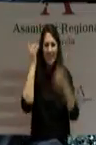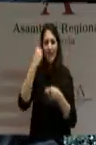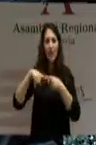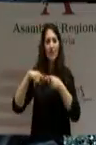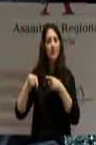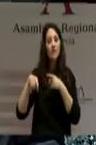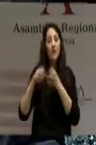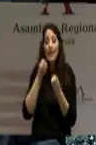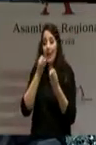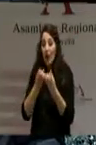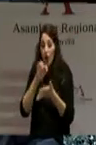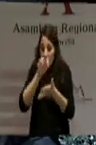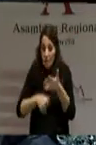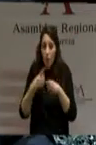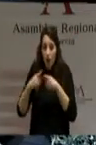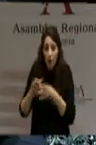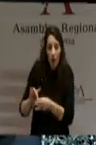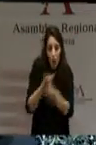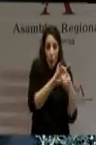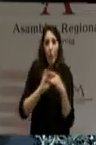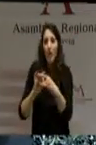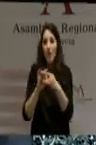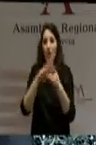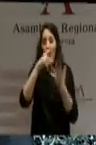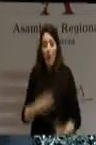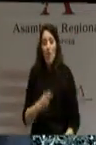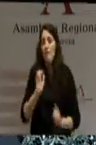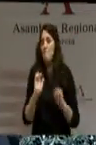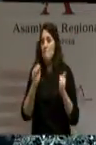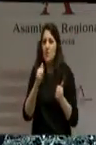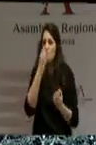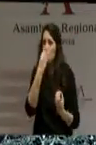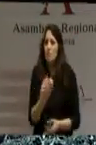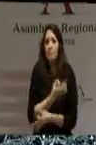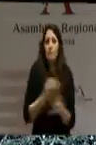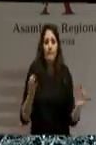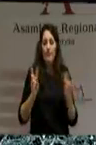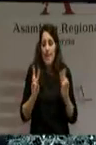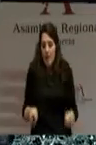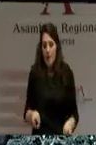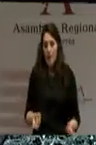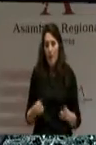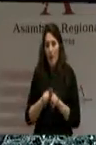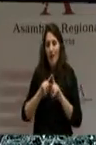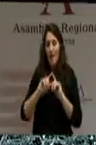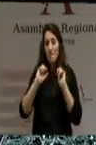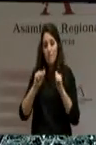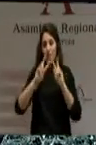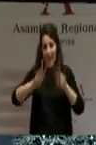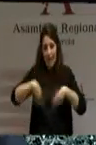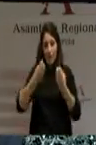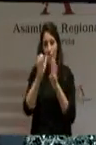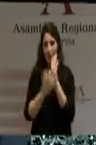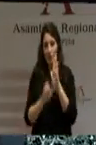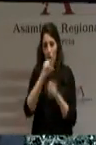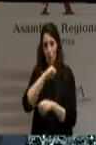conjuntas. Ahora sería un buen comienzo para esta nueva etapa que aprobáramos por consenso la reforma de nuestro Estatuto de